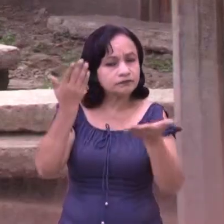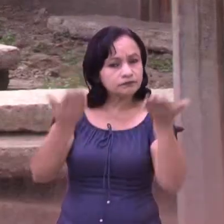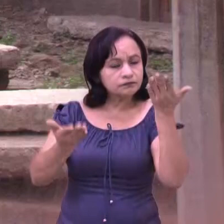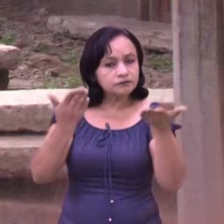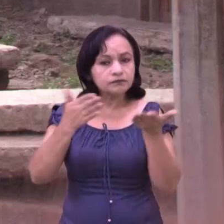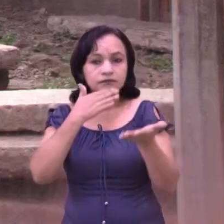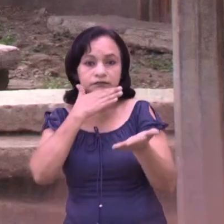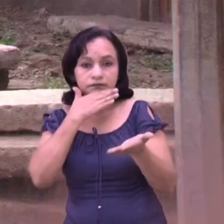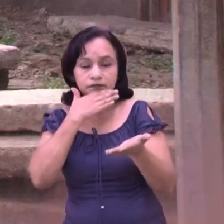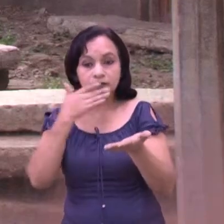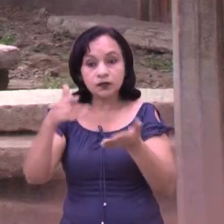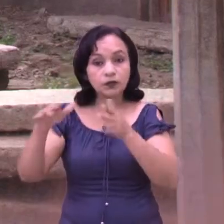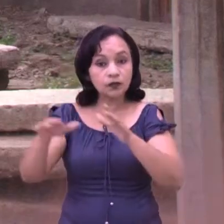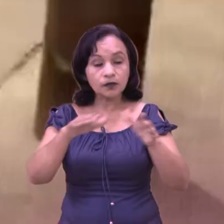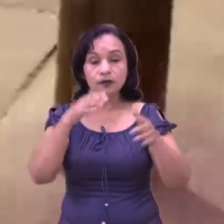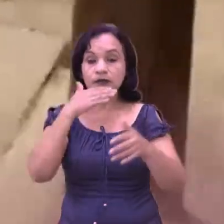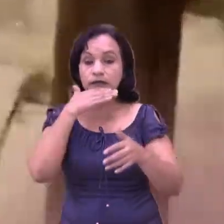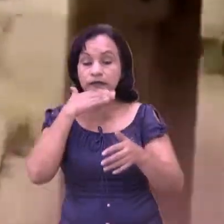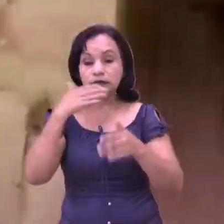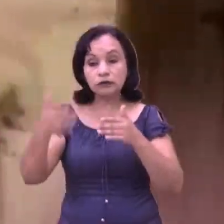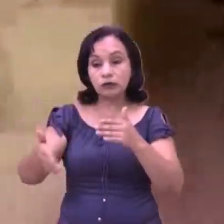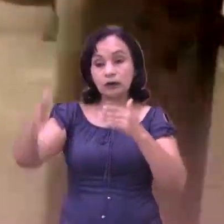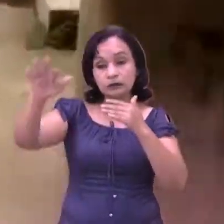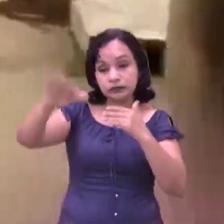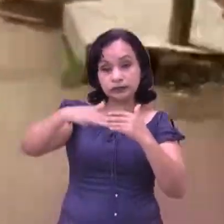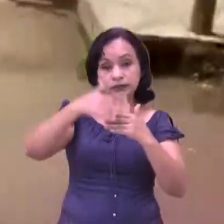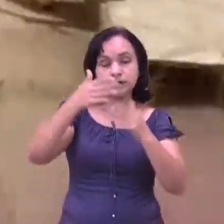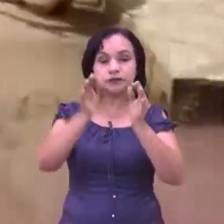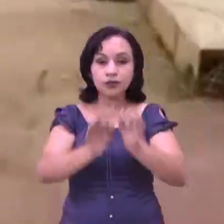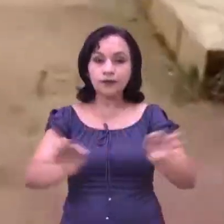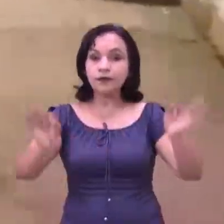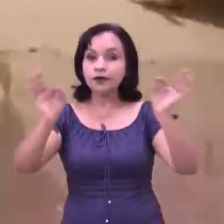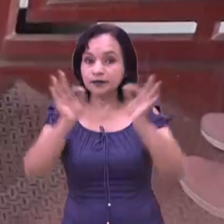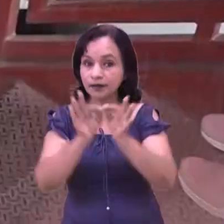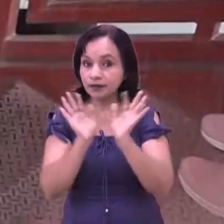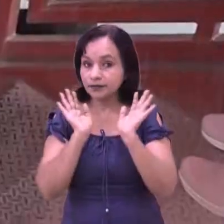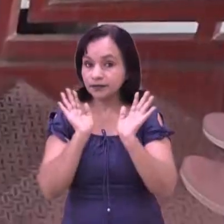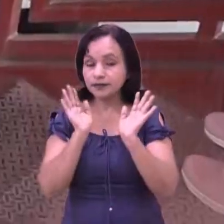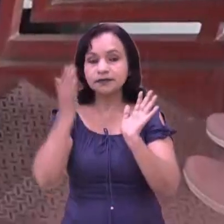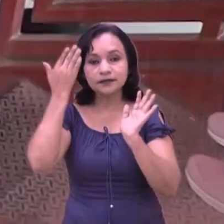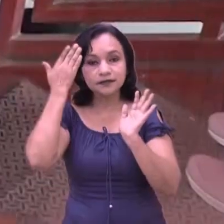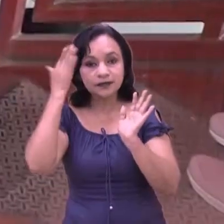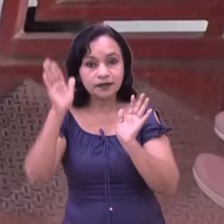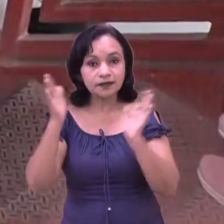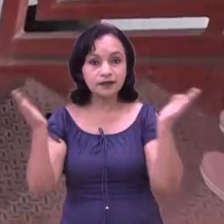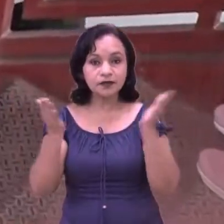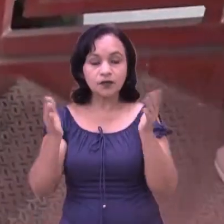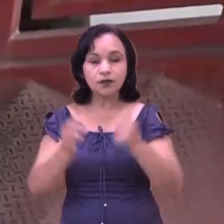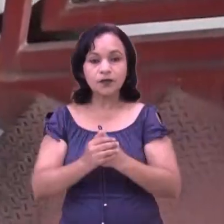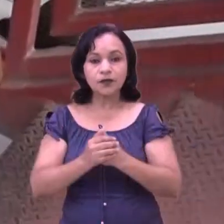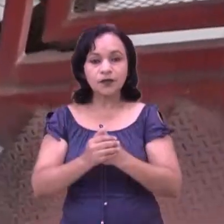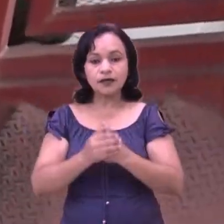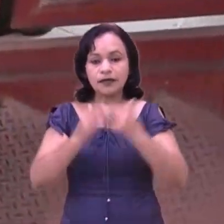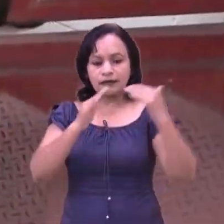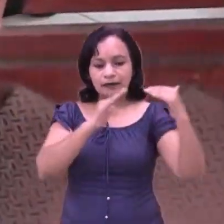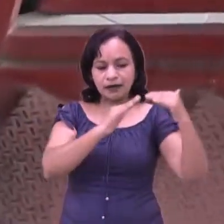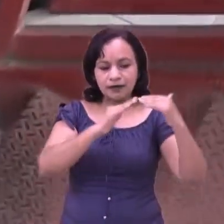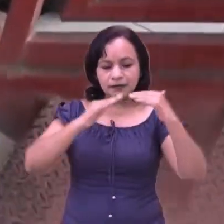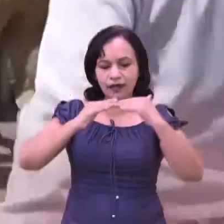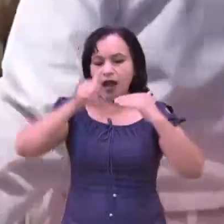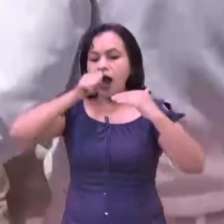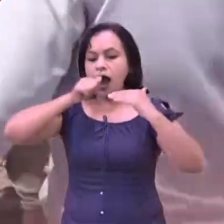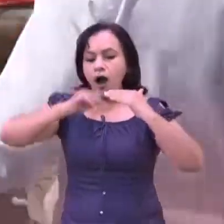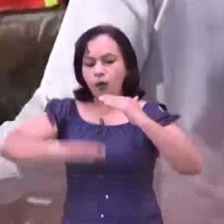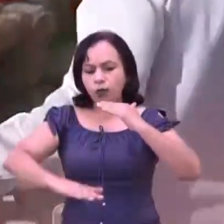evento como este, que fue muy importante, muy adecuado ese vez, que hubo pues la inundación pues, este,